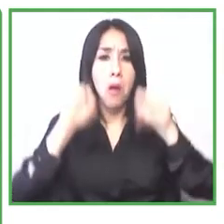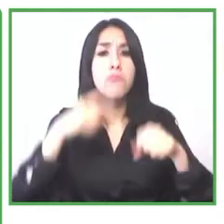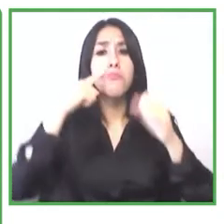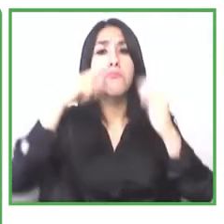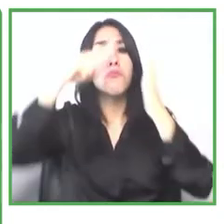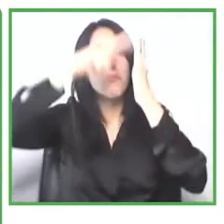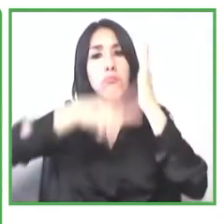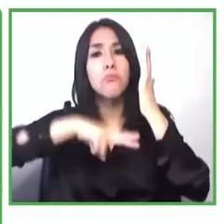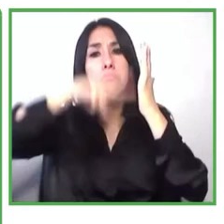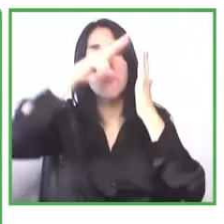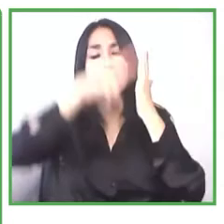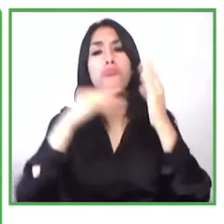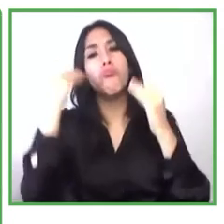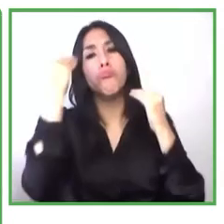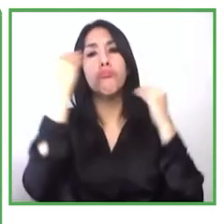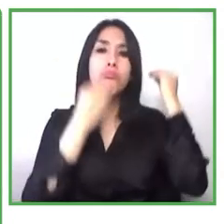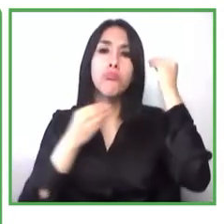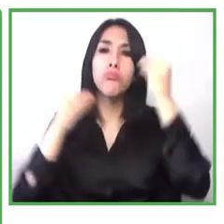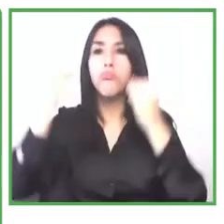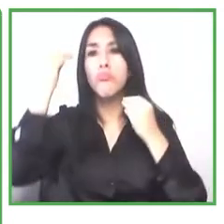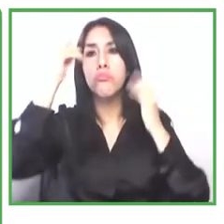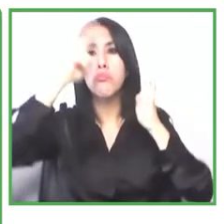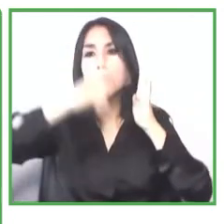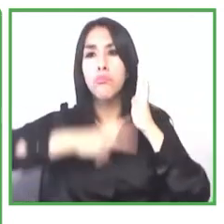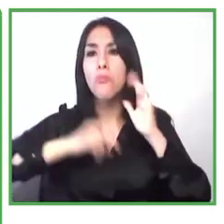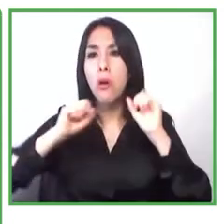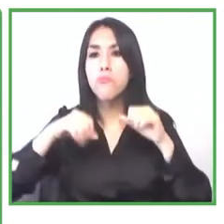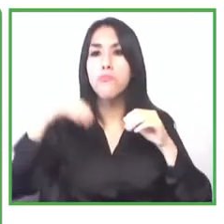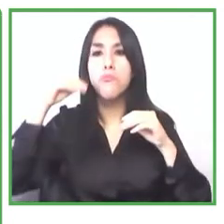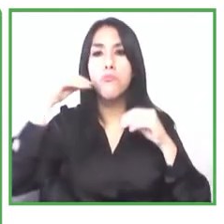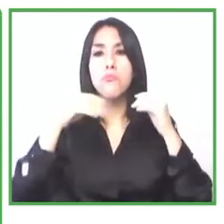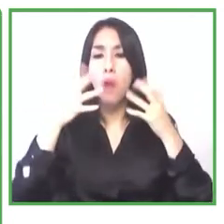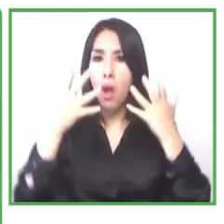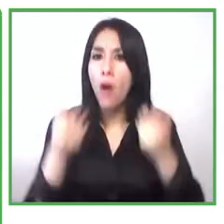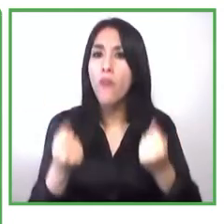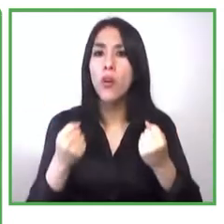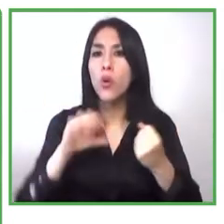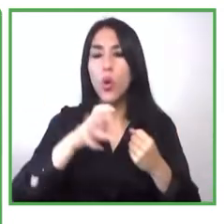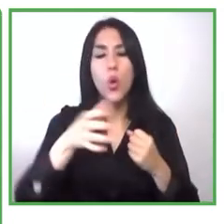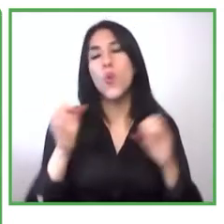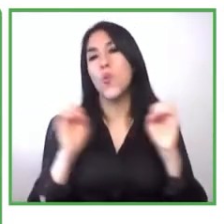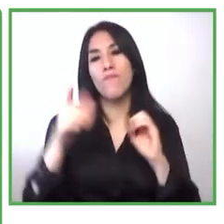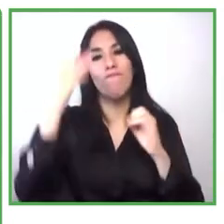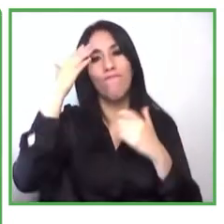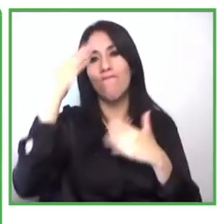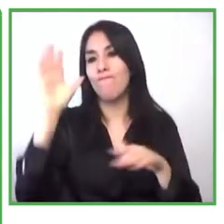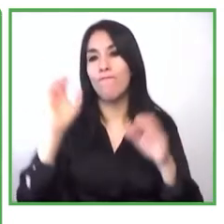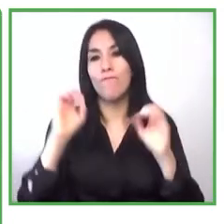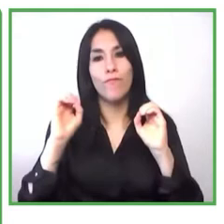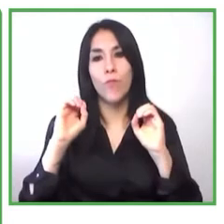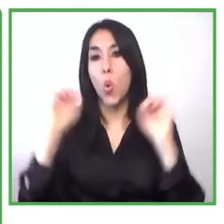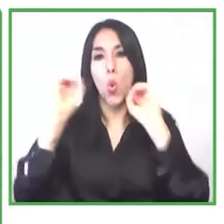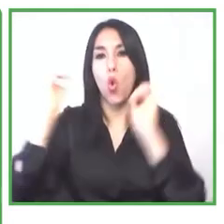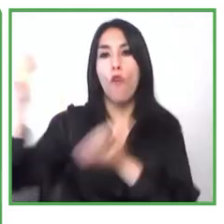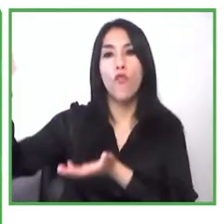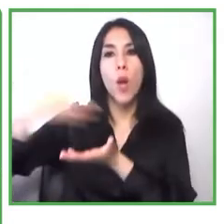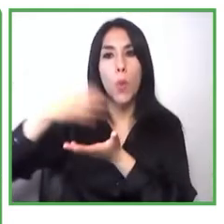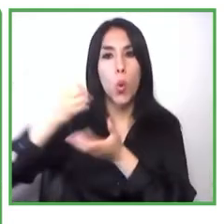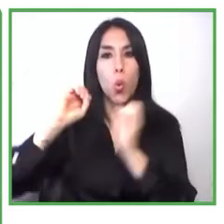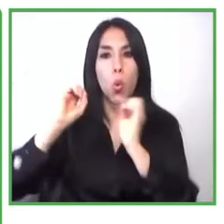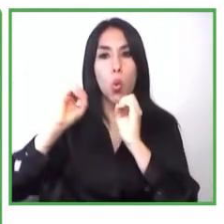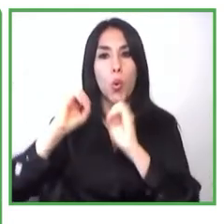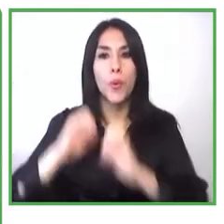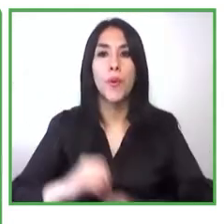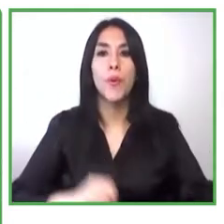hay en el país, en qué sectores de la economía están, cuáles son sus principales necesidades en materia de asistencia técnica, en materia de